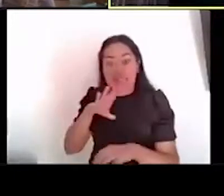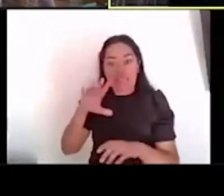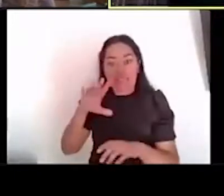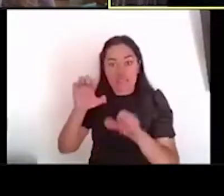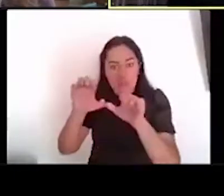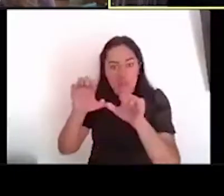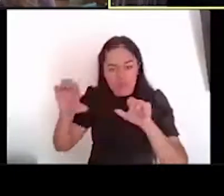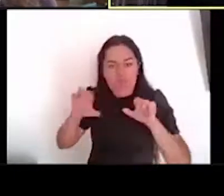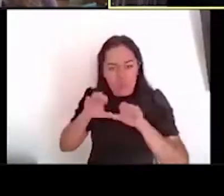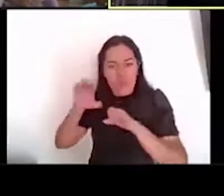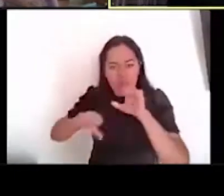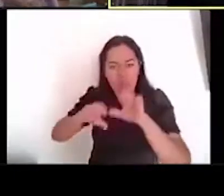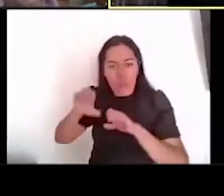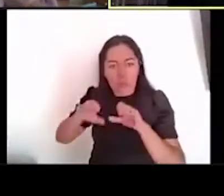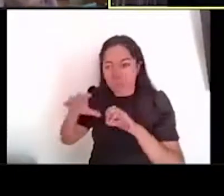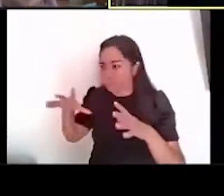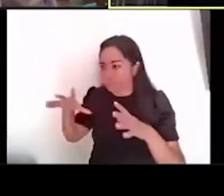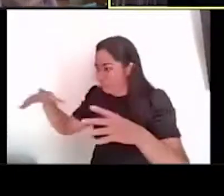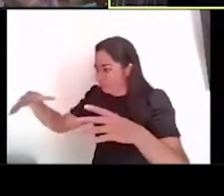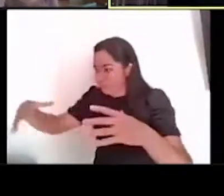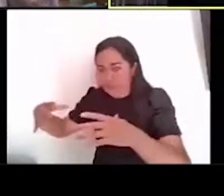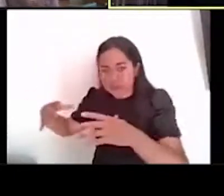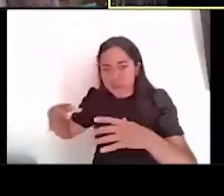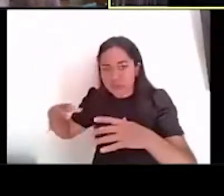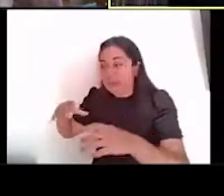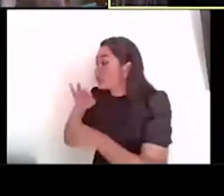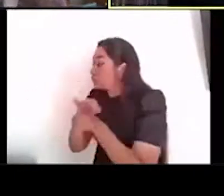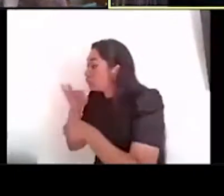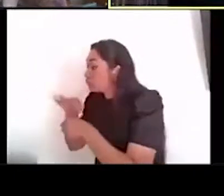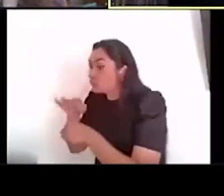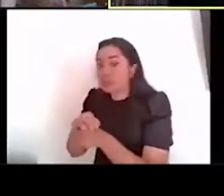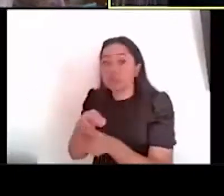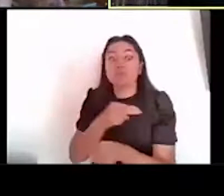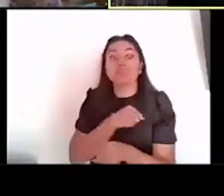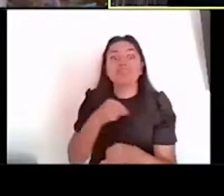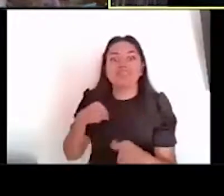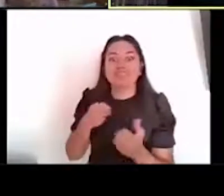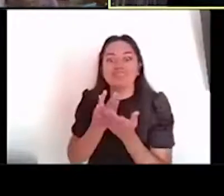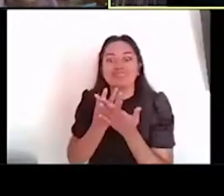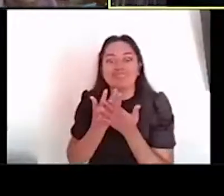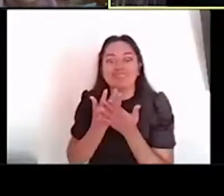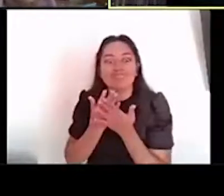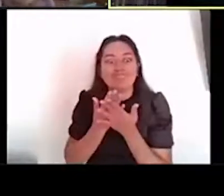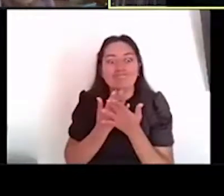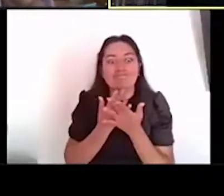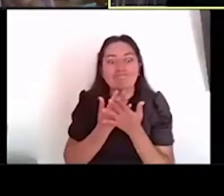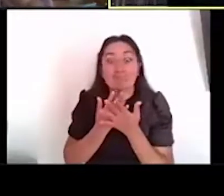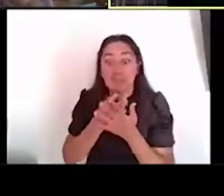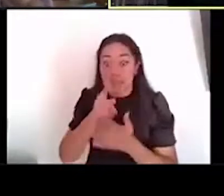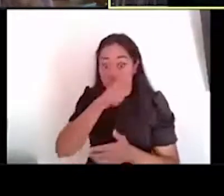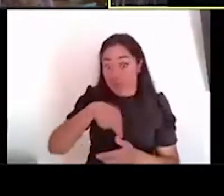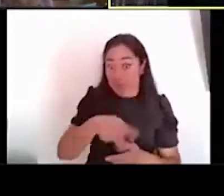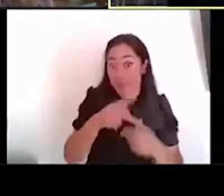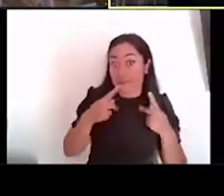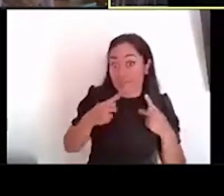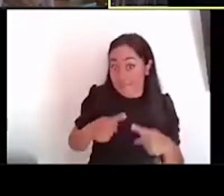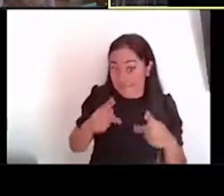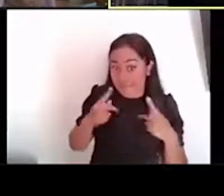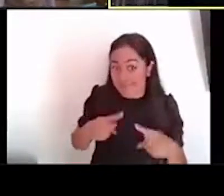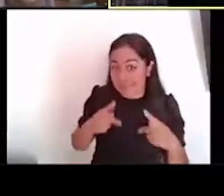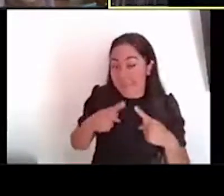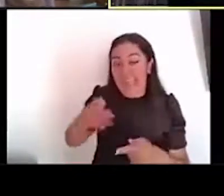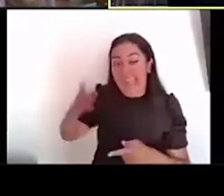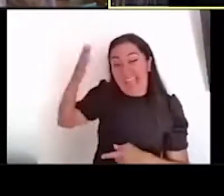interviniendo, y ahí vamos a esperar, porque creo que estas personas, o estos individuos que fueron sacrificados,